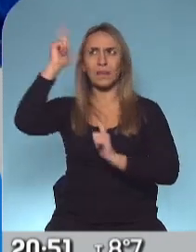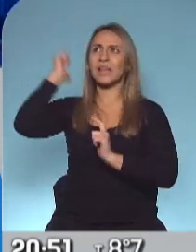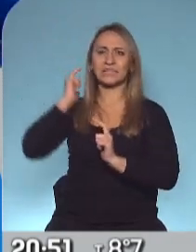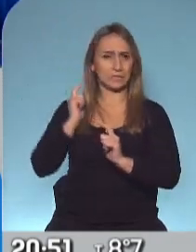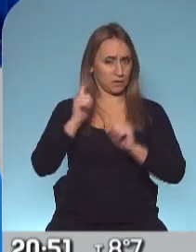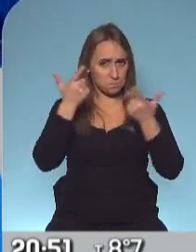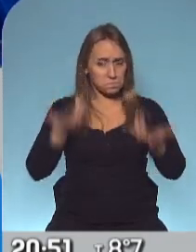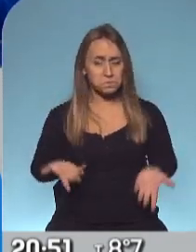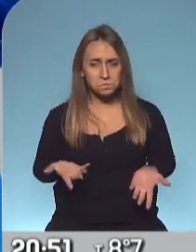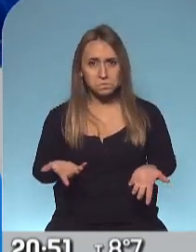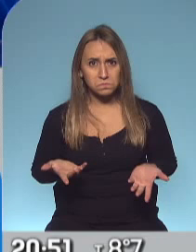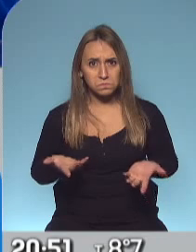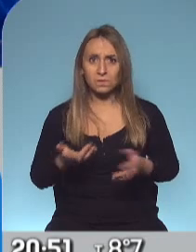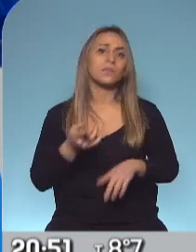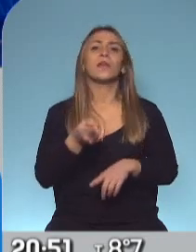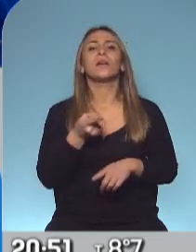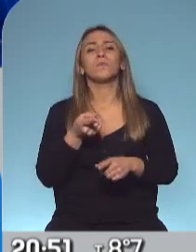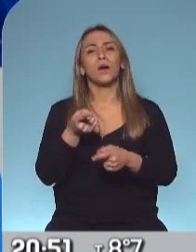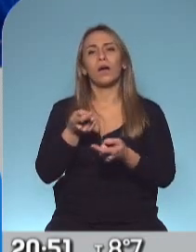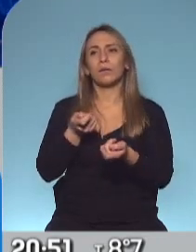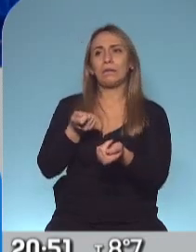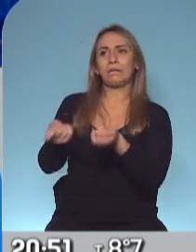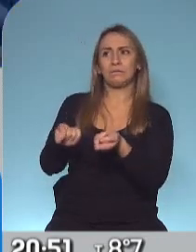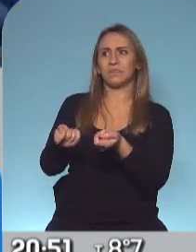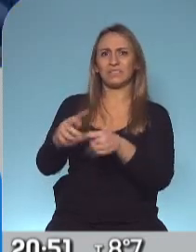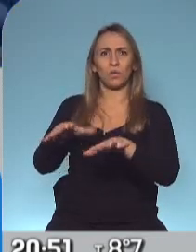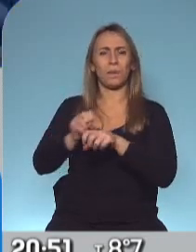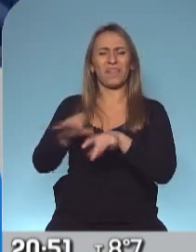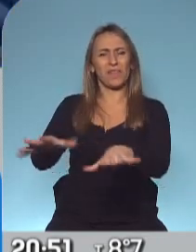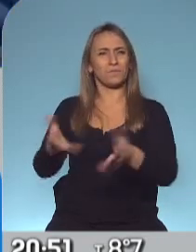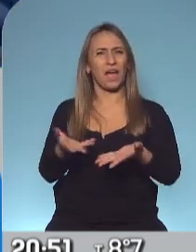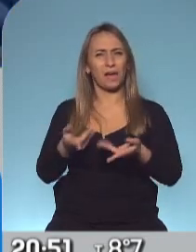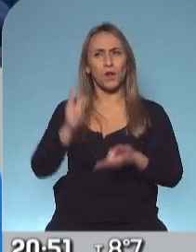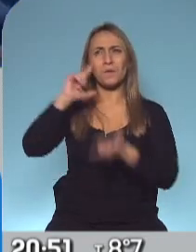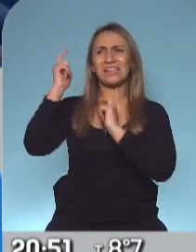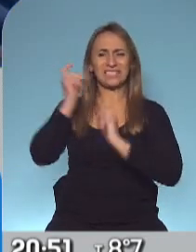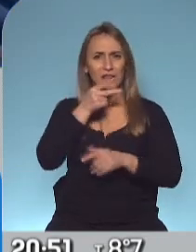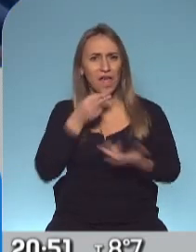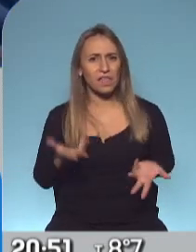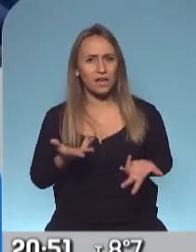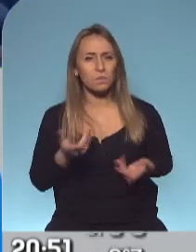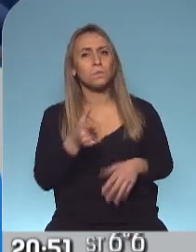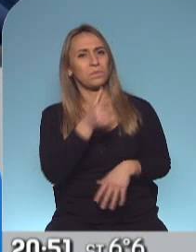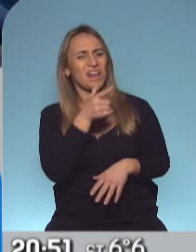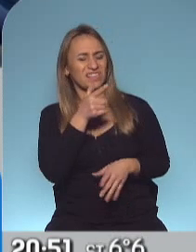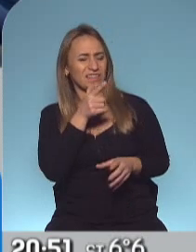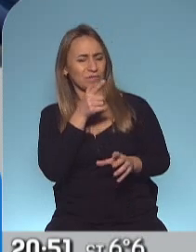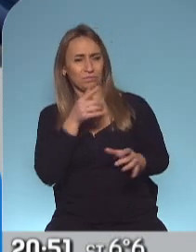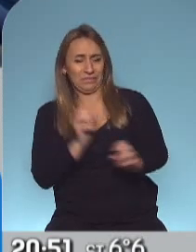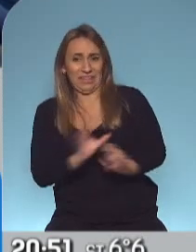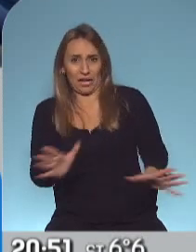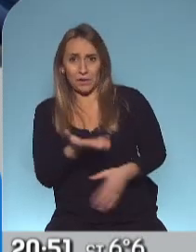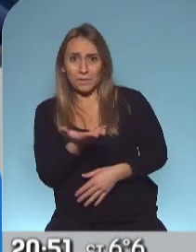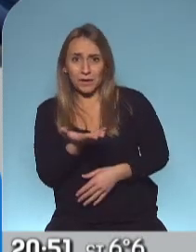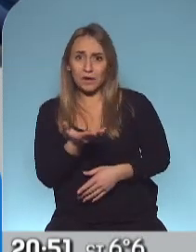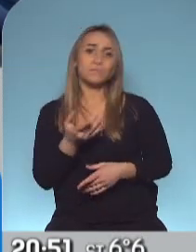cuestiones y que está gestionando una pandemia. Es todo macabro, porque en el momento donde la salud pública adquiere una importancia hasta incluso